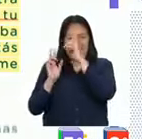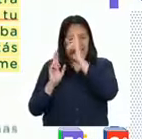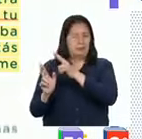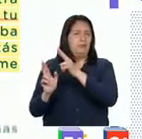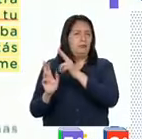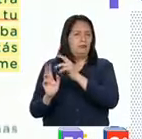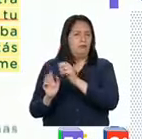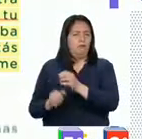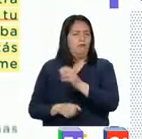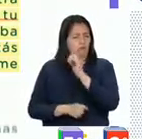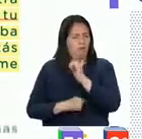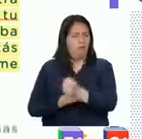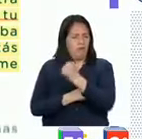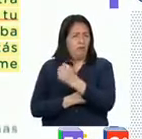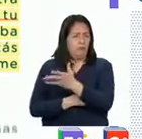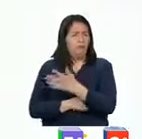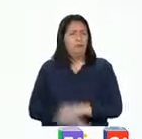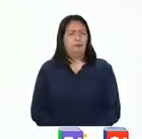con firmeza.